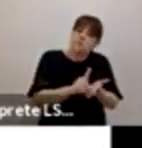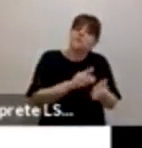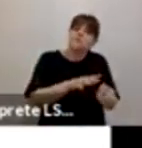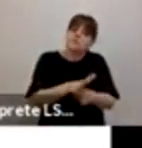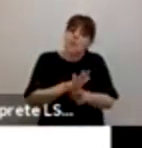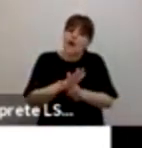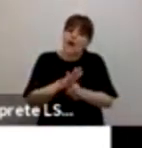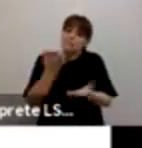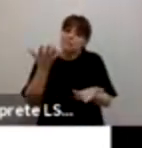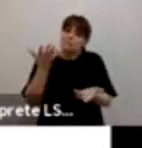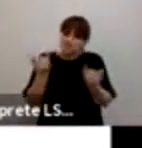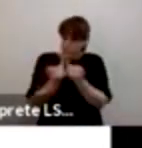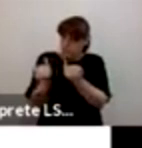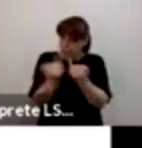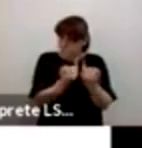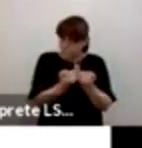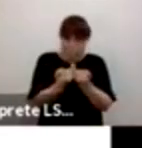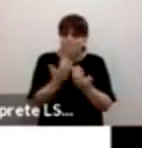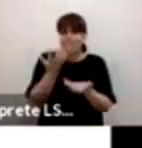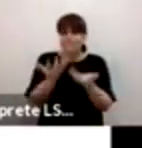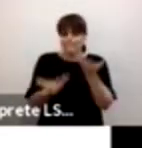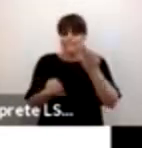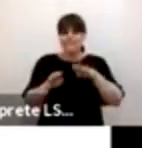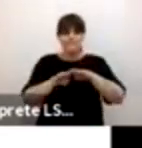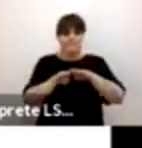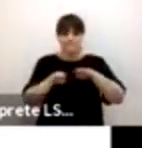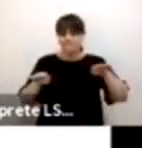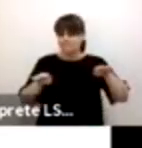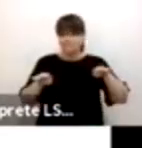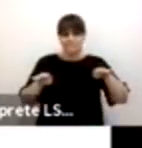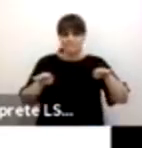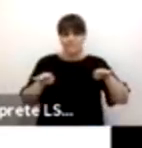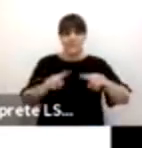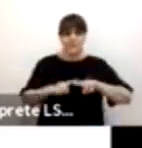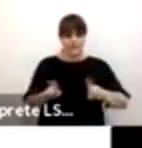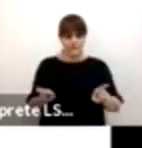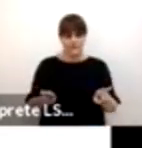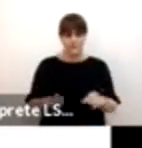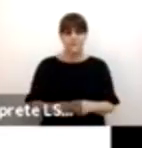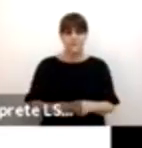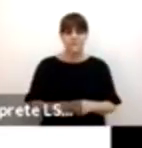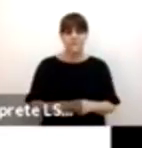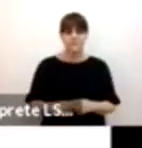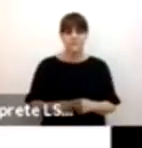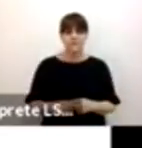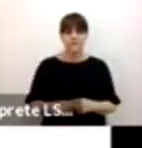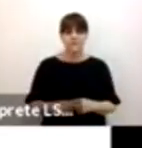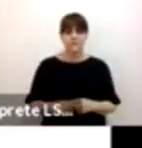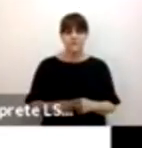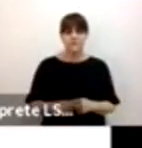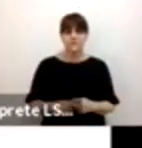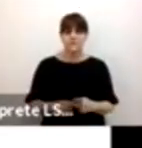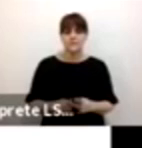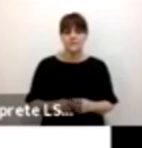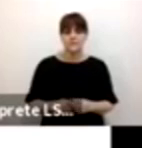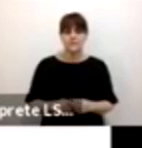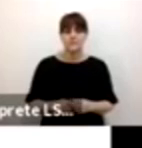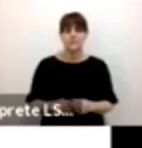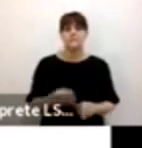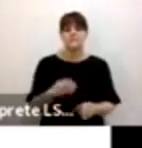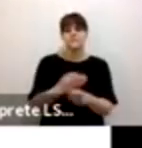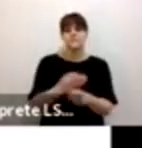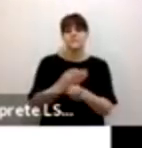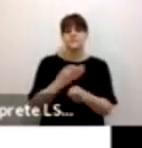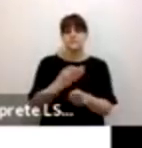en mente, me gustaría proceder a hablarles del siguiente